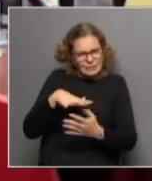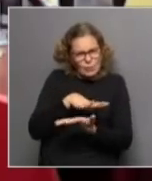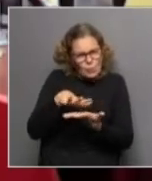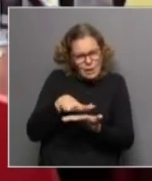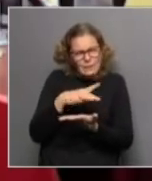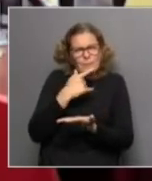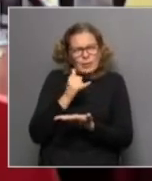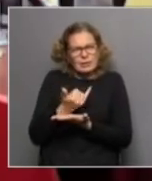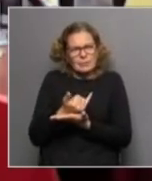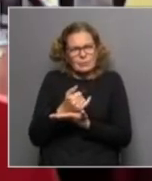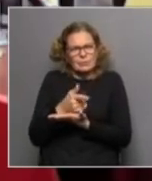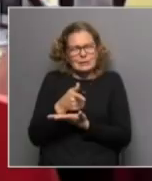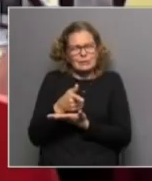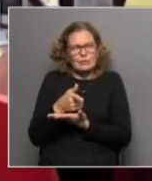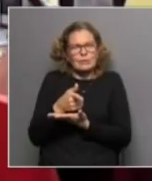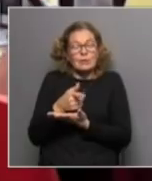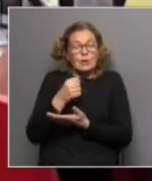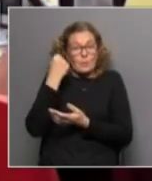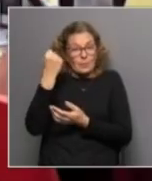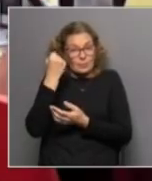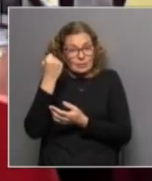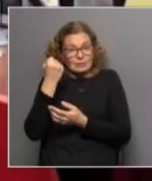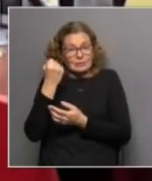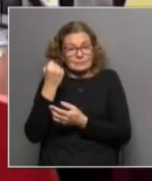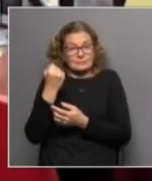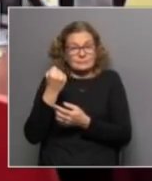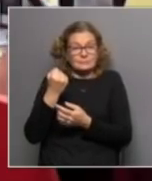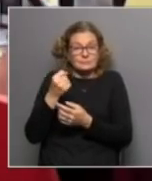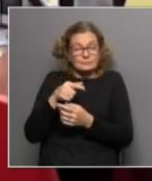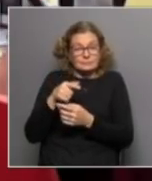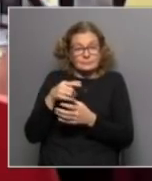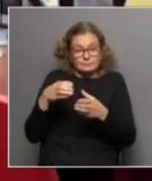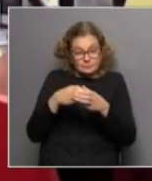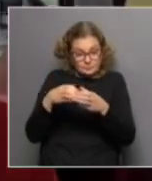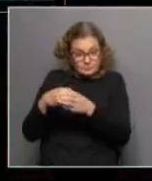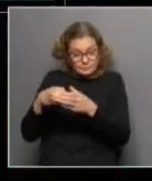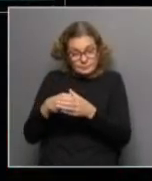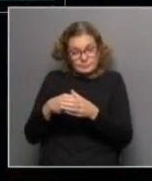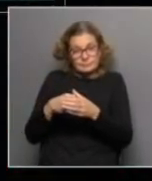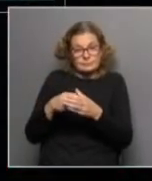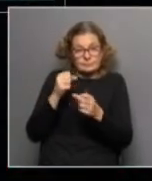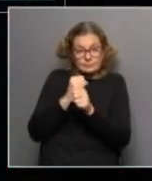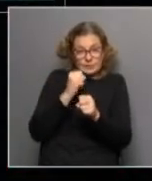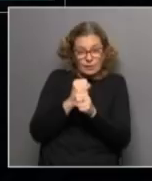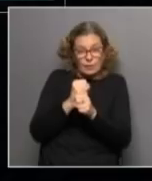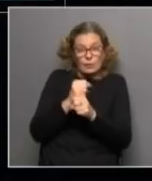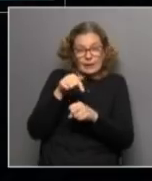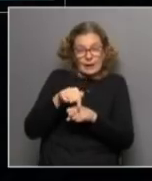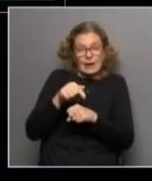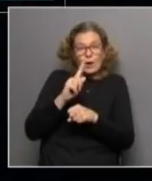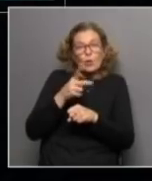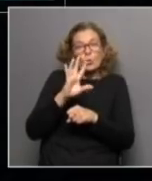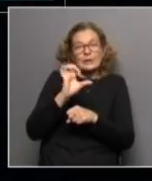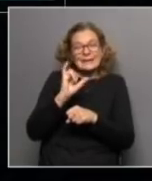escenario que desarrollan los chiquilines principalmente lo que realizan los equipos y realizamos desde Burices Unidos es